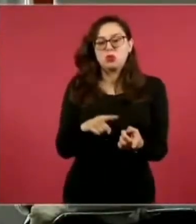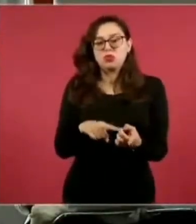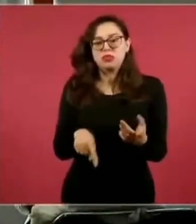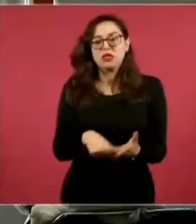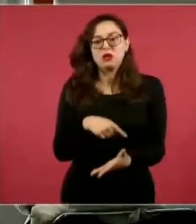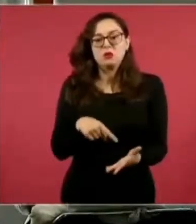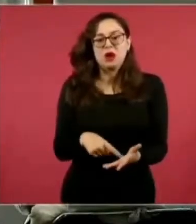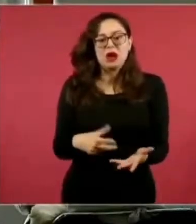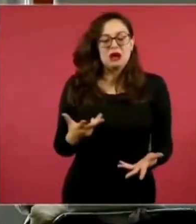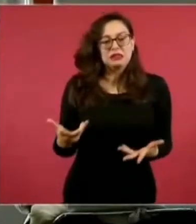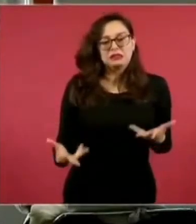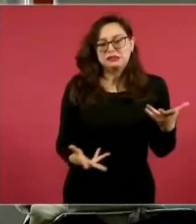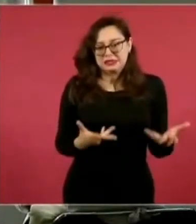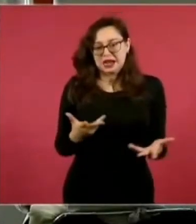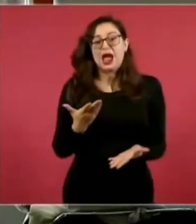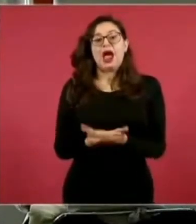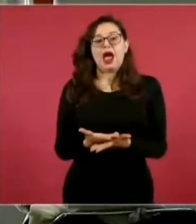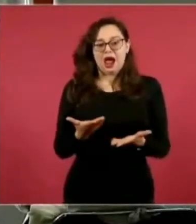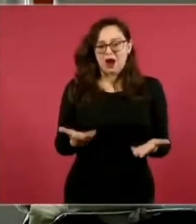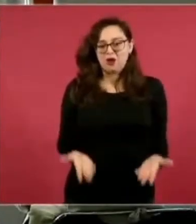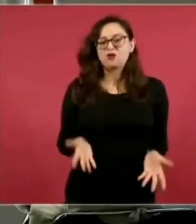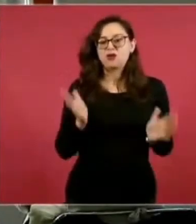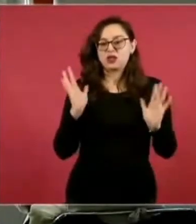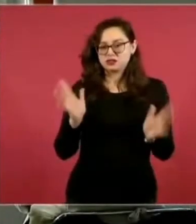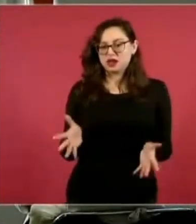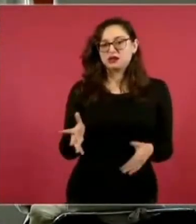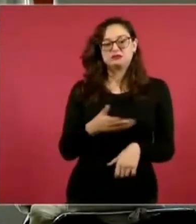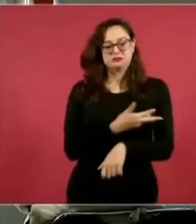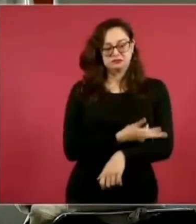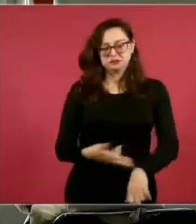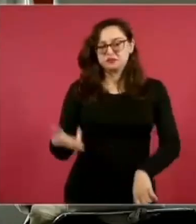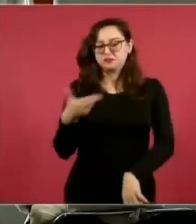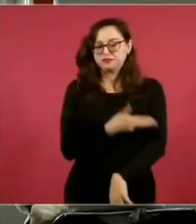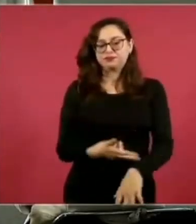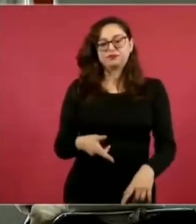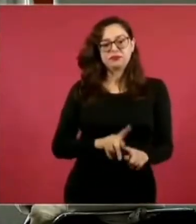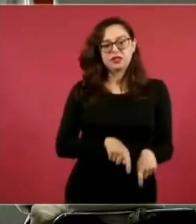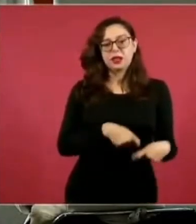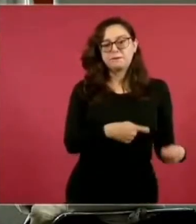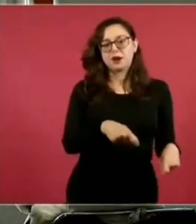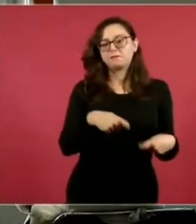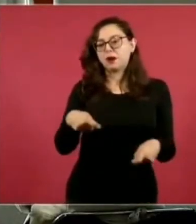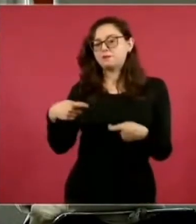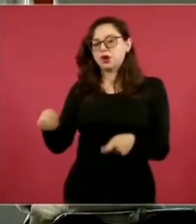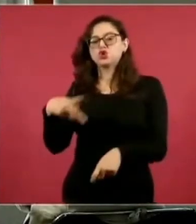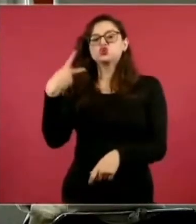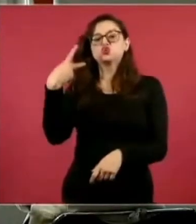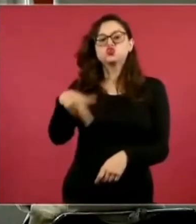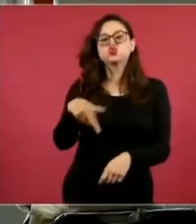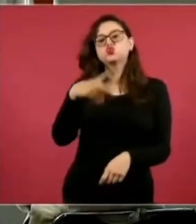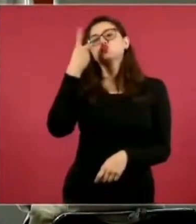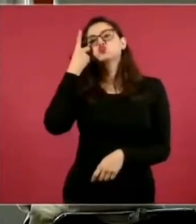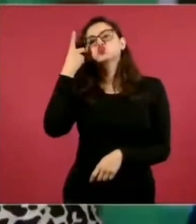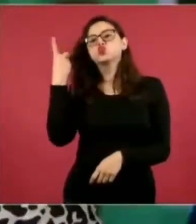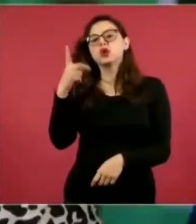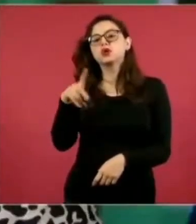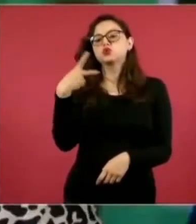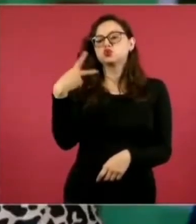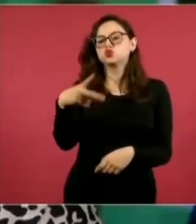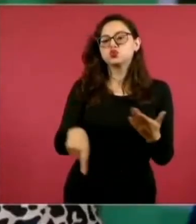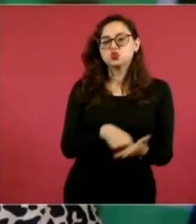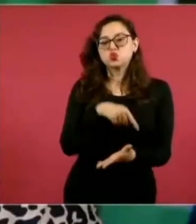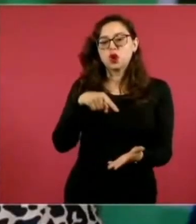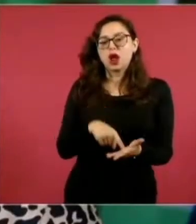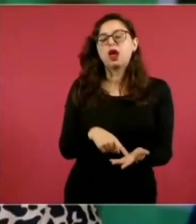situación se ha hecho un reconocimiento de derechos sobre los lotes para esas familias no son una persona o dos, son